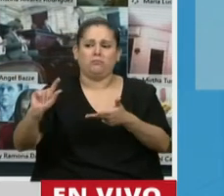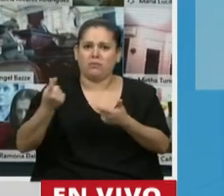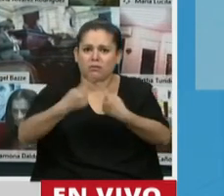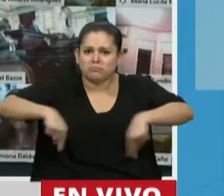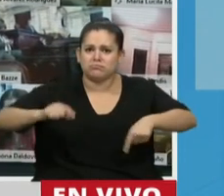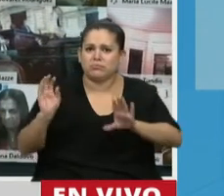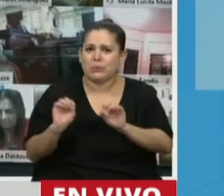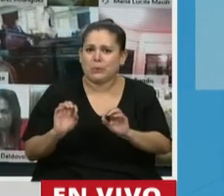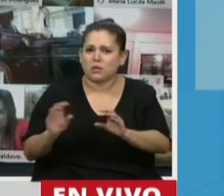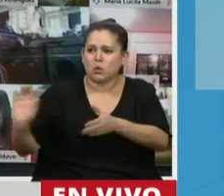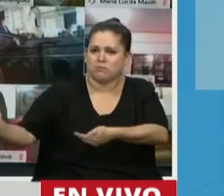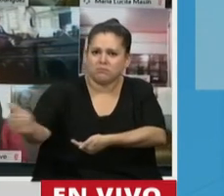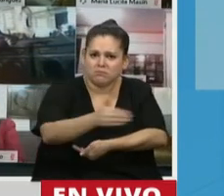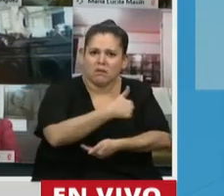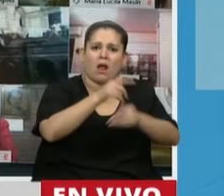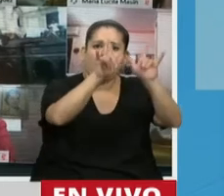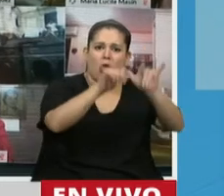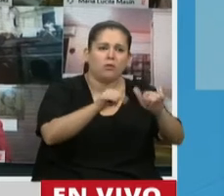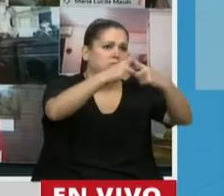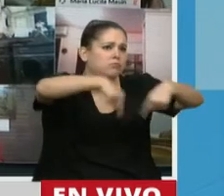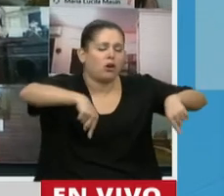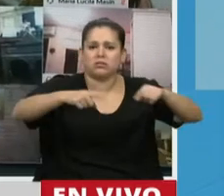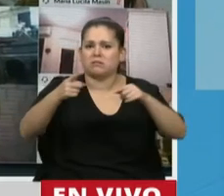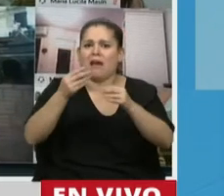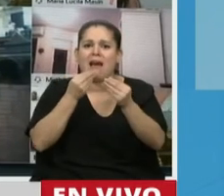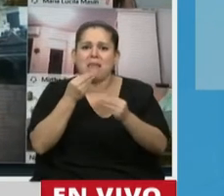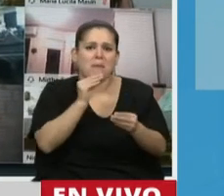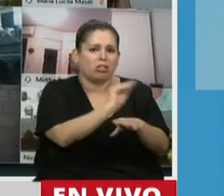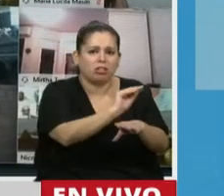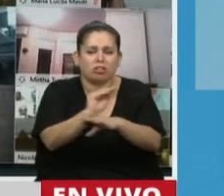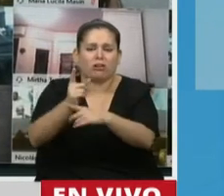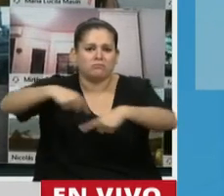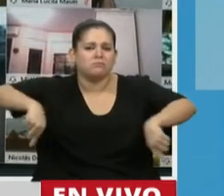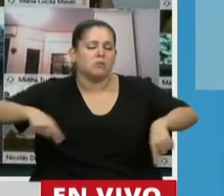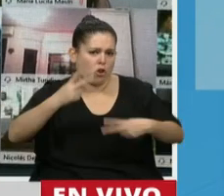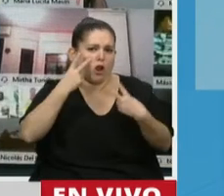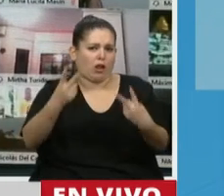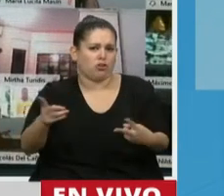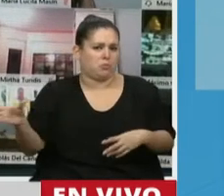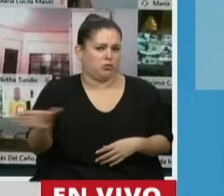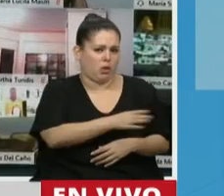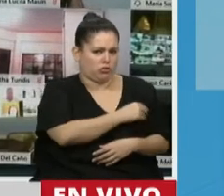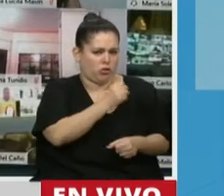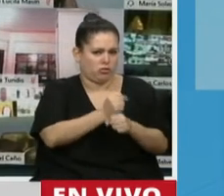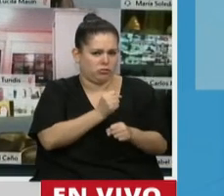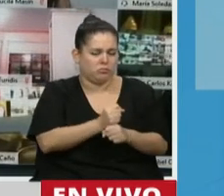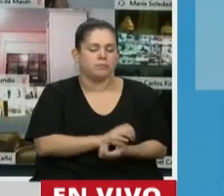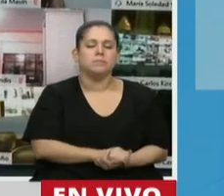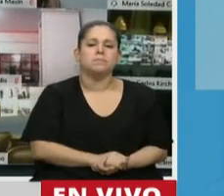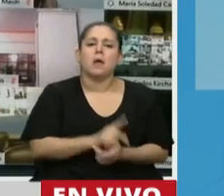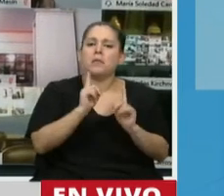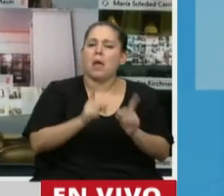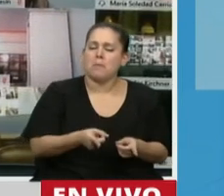luminarias, asistiendo alimentariamente. En esto va mi reconocimiento. También veo que esta